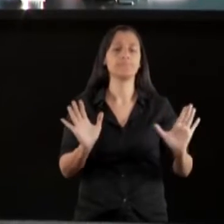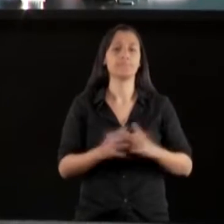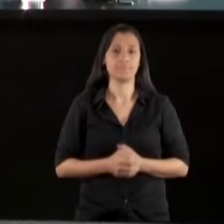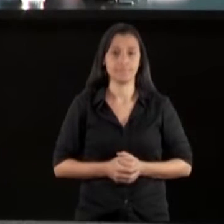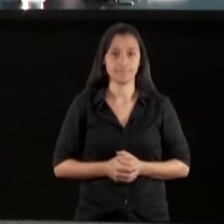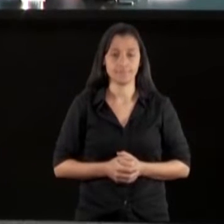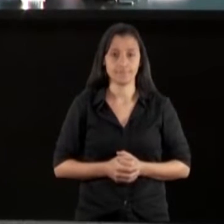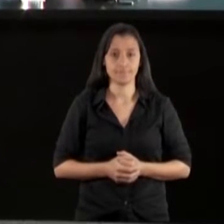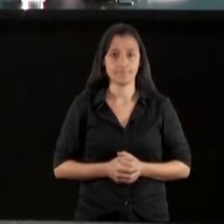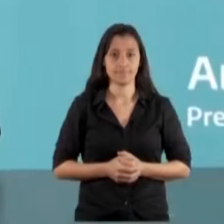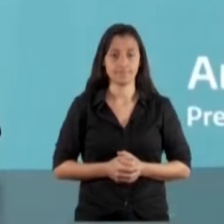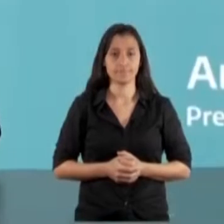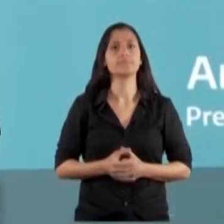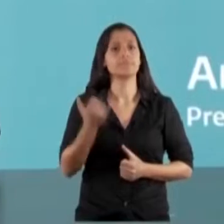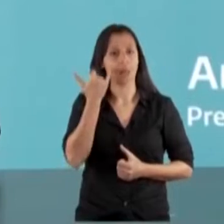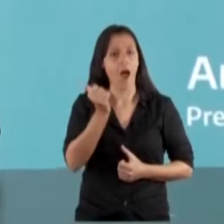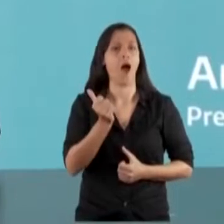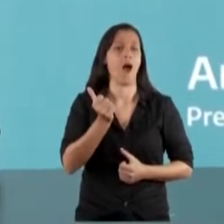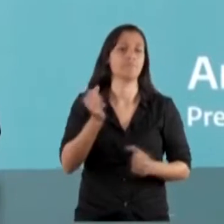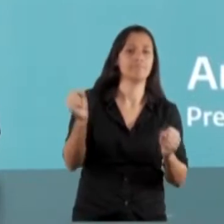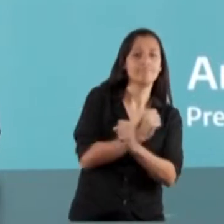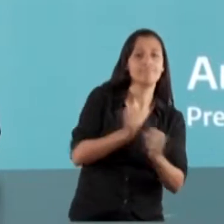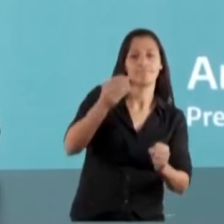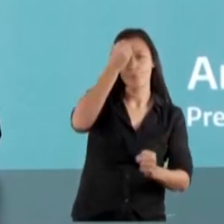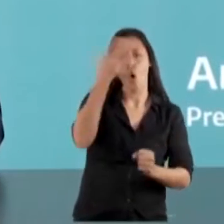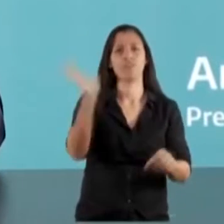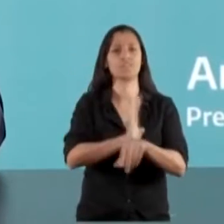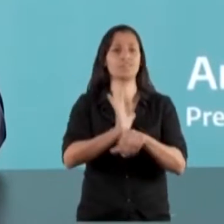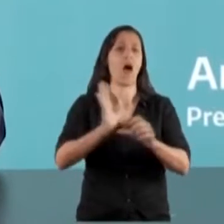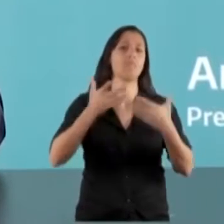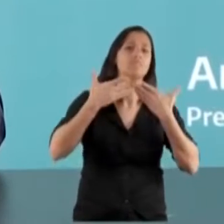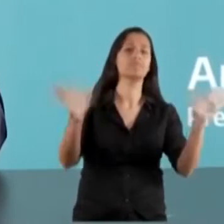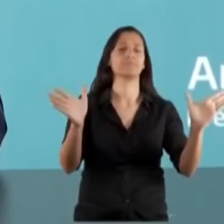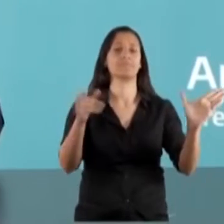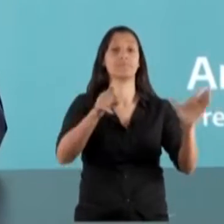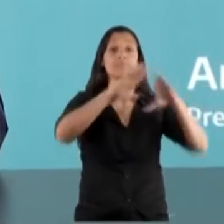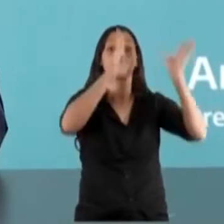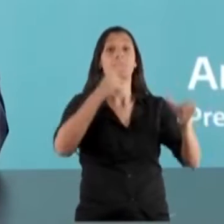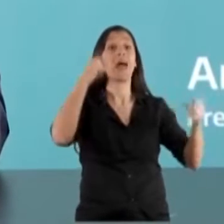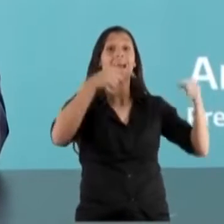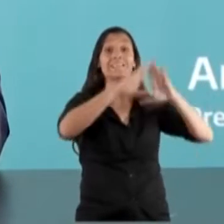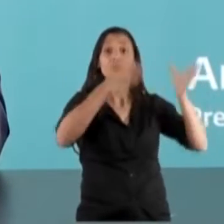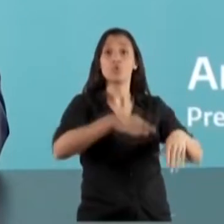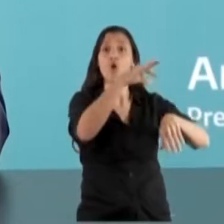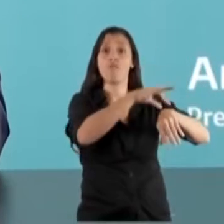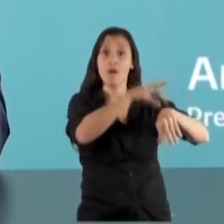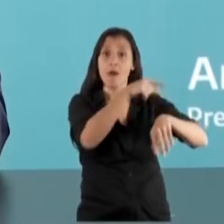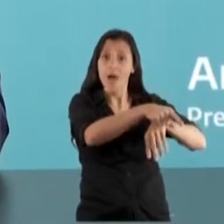se va a inaugurar. Y este Instituto de Medicinas Tropicales es lo que normalmente se conoce como